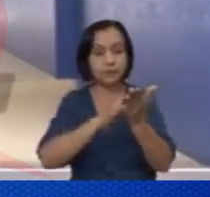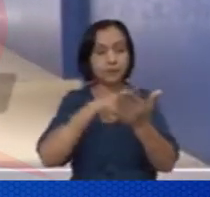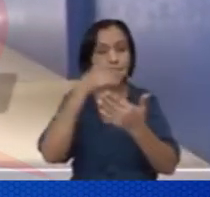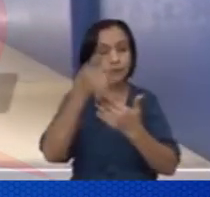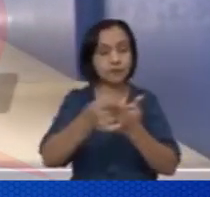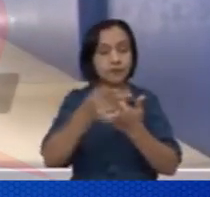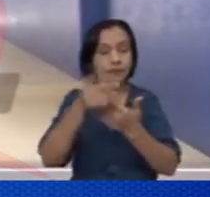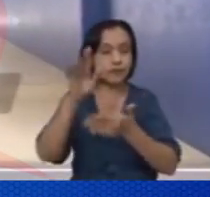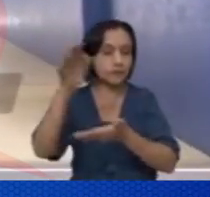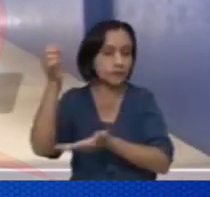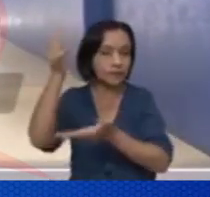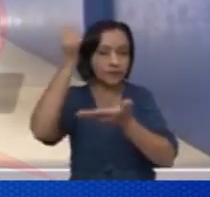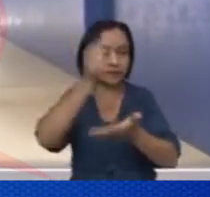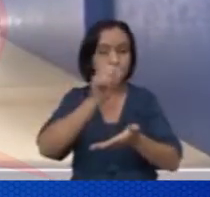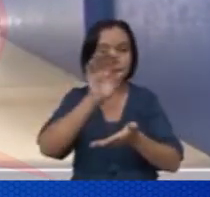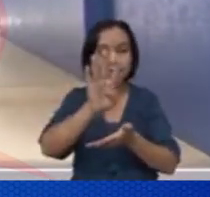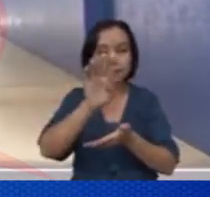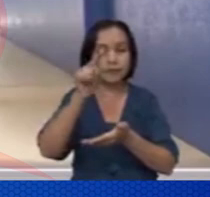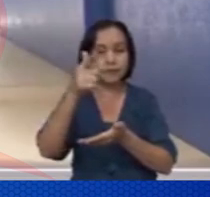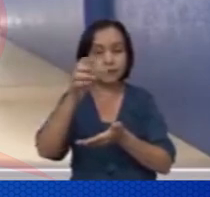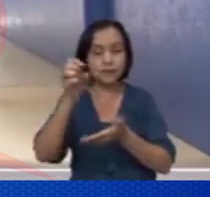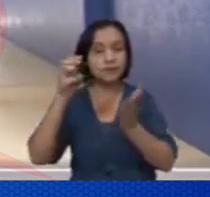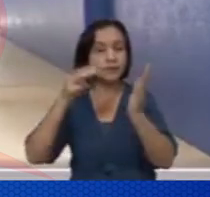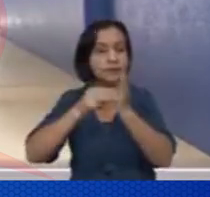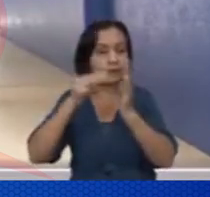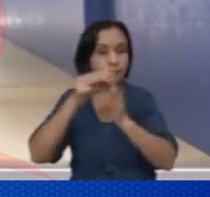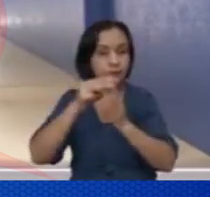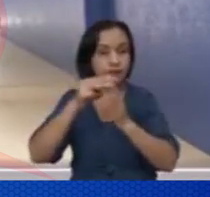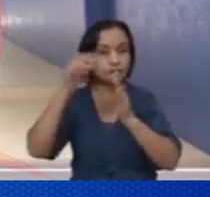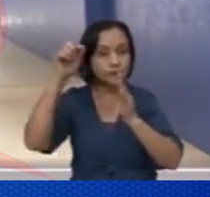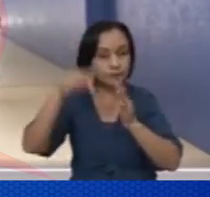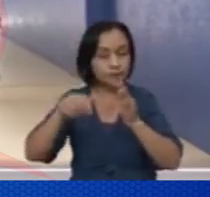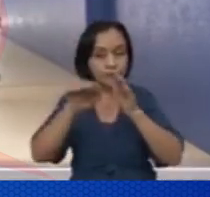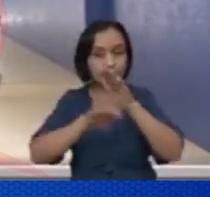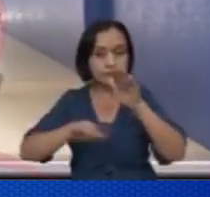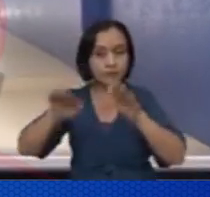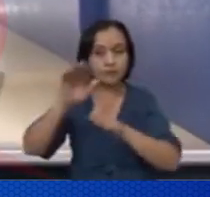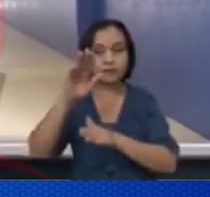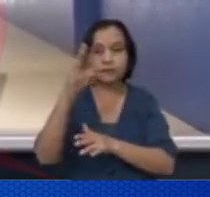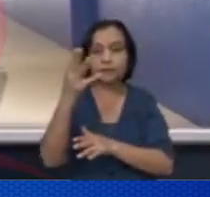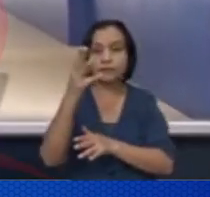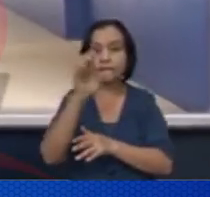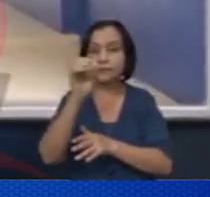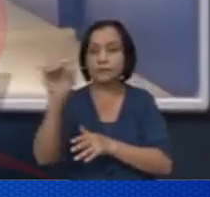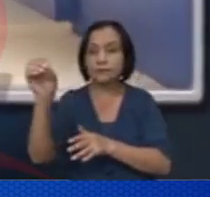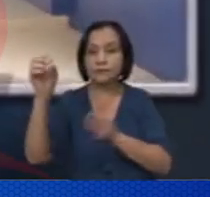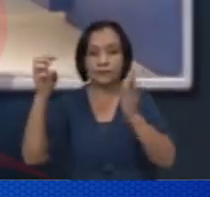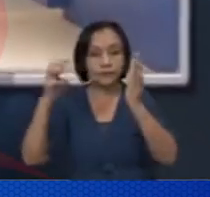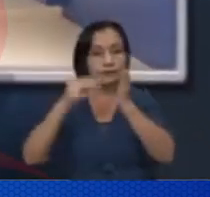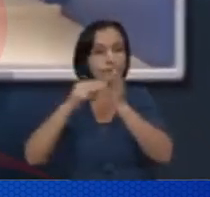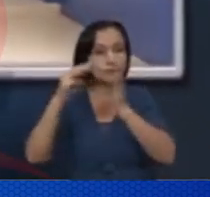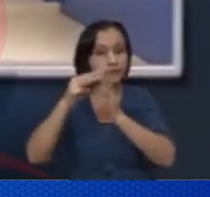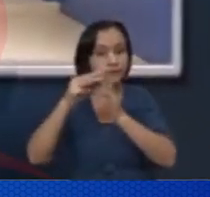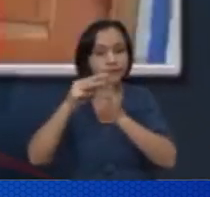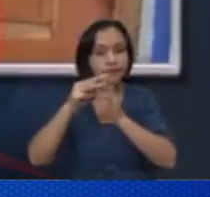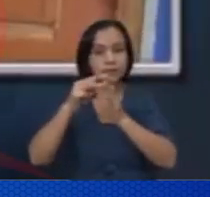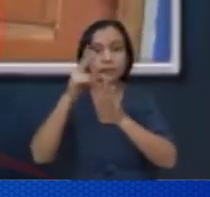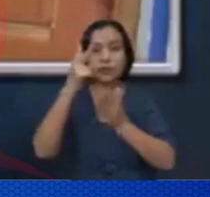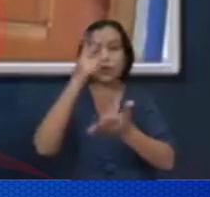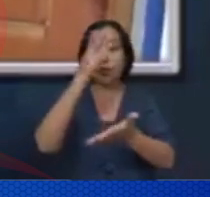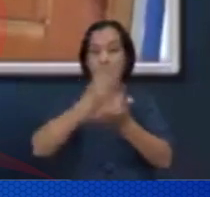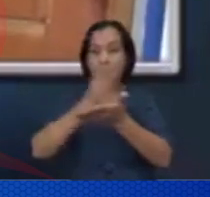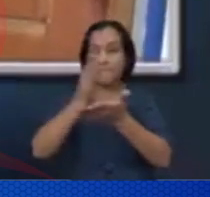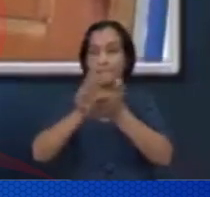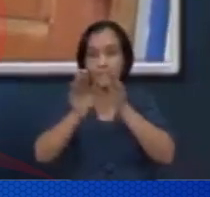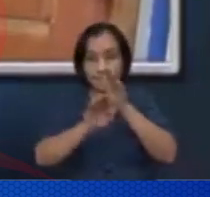para mejorar las condiciones en el arranque de este próximo año, ¿verdad?, colectivo. Aproximadamente casi el 35, 40% de ejecución,